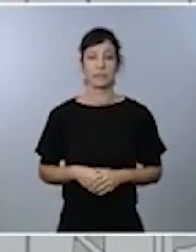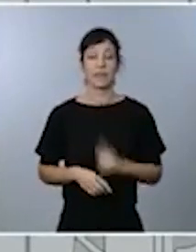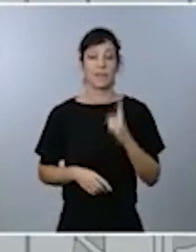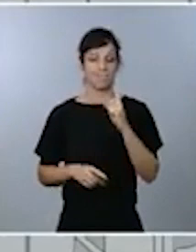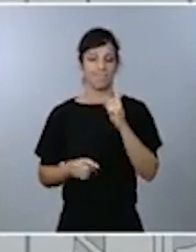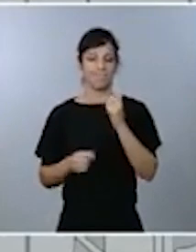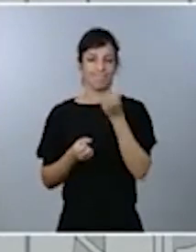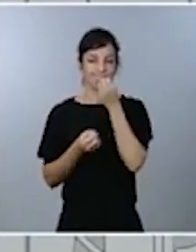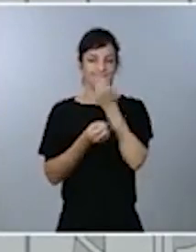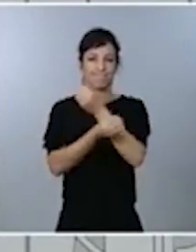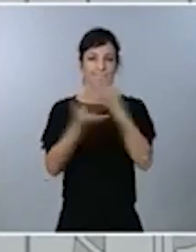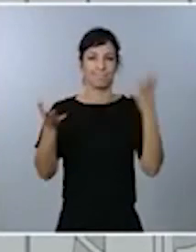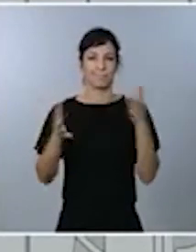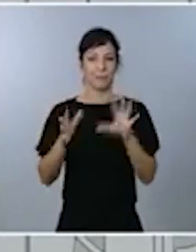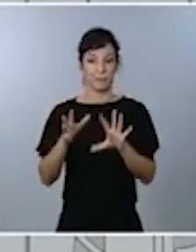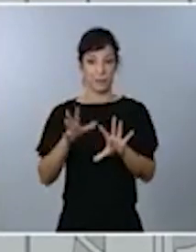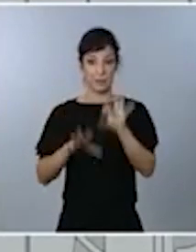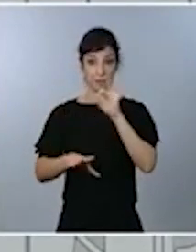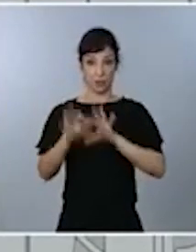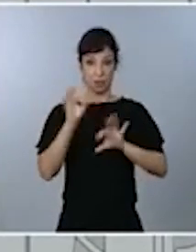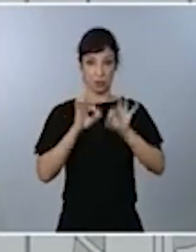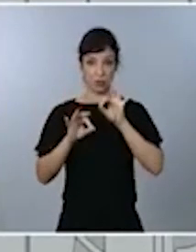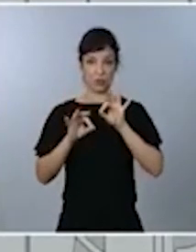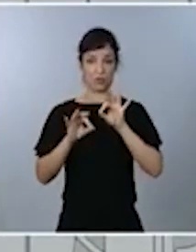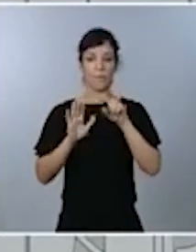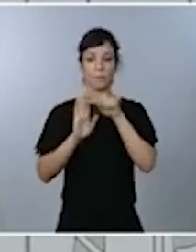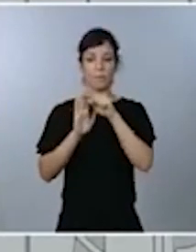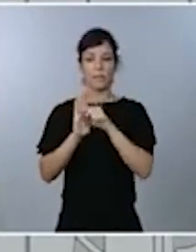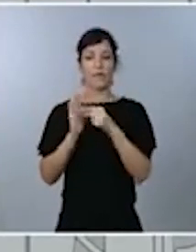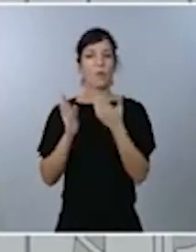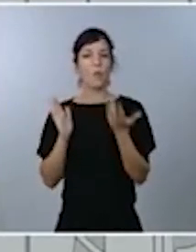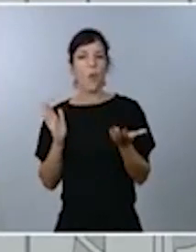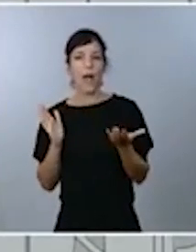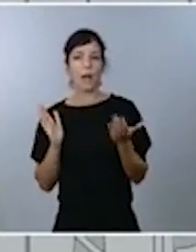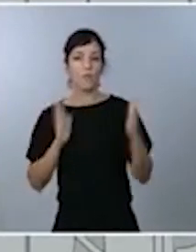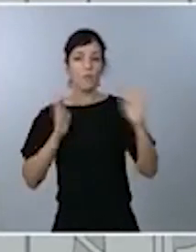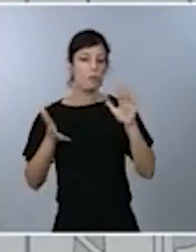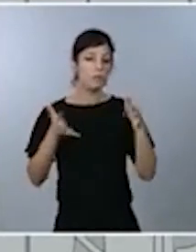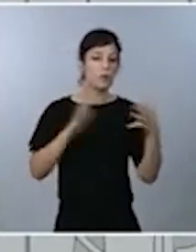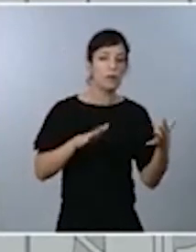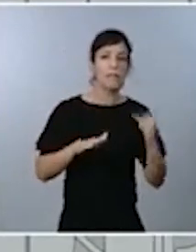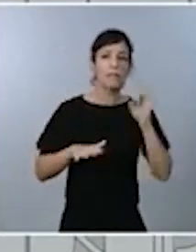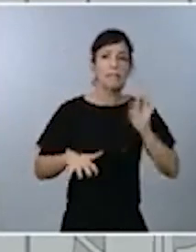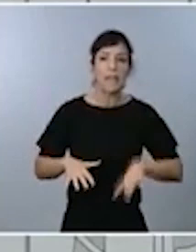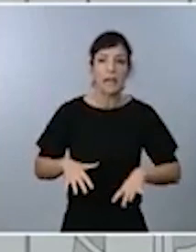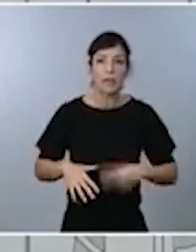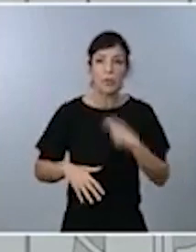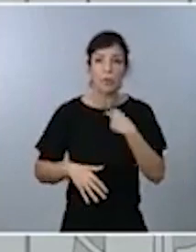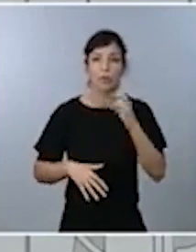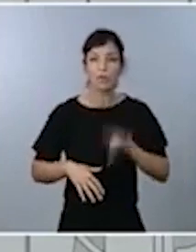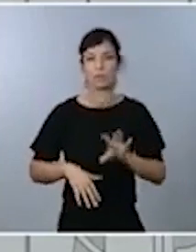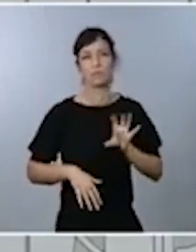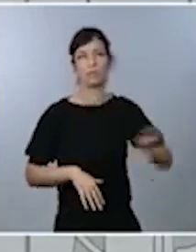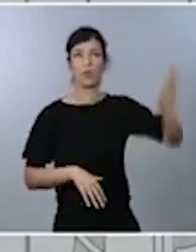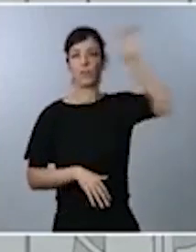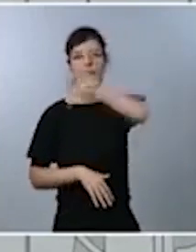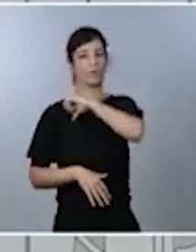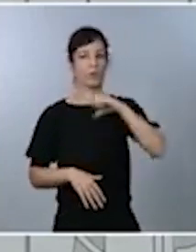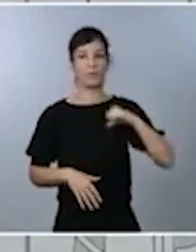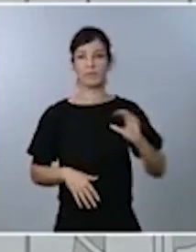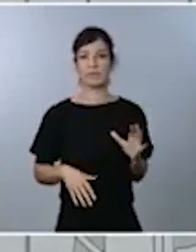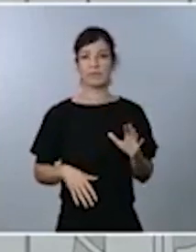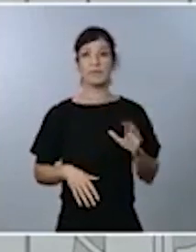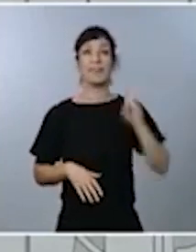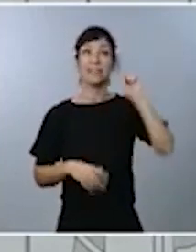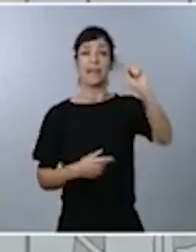a adoptar y el momento de su adopción será tomada por las comunidades autónomas y se pondrá en conocimiento del Ministerio de Sanidad